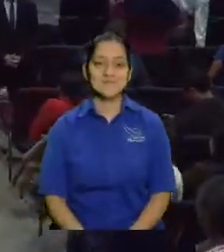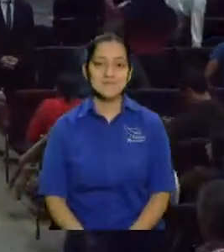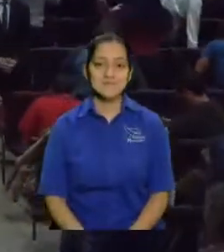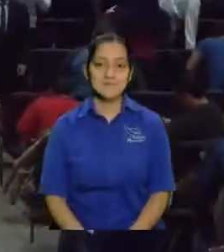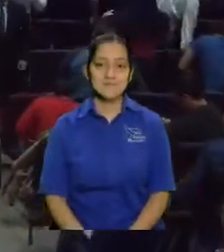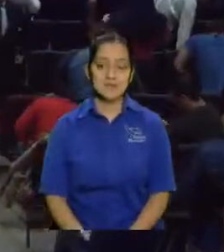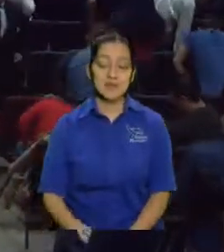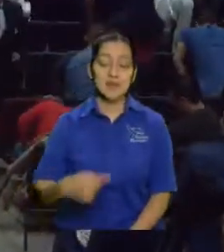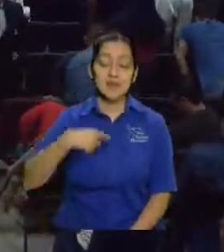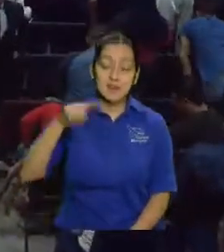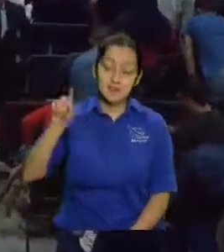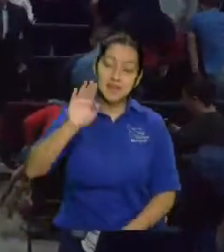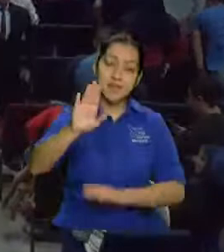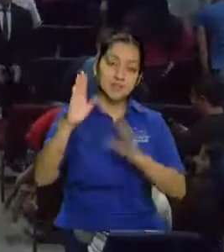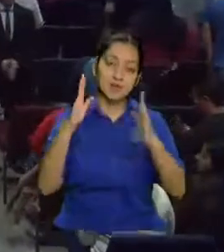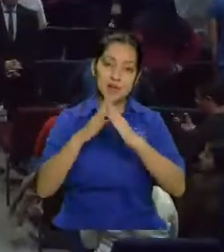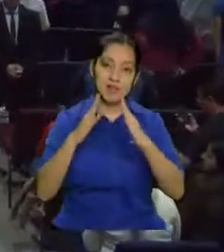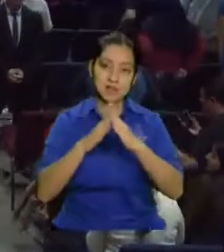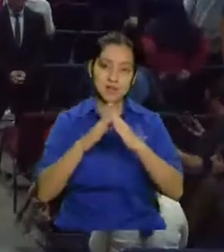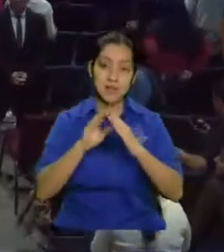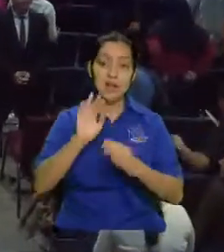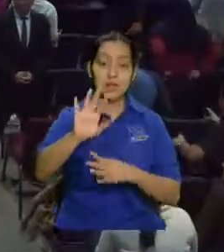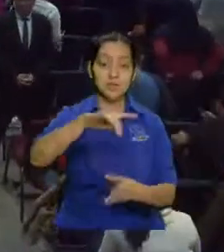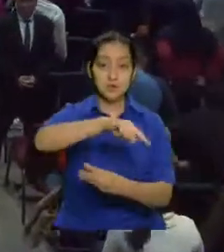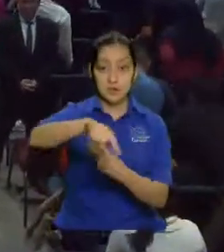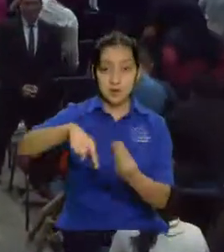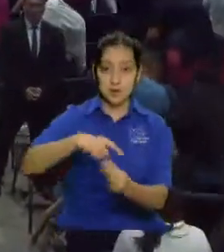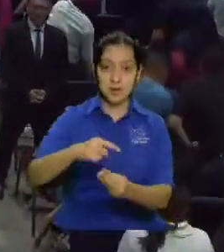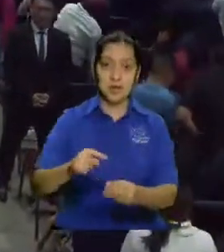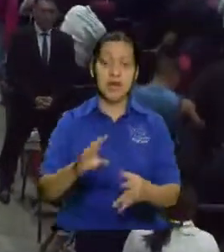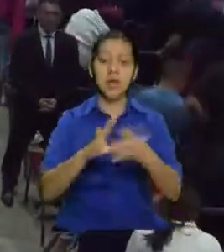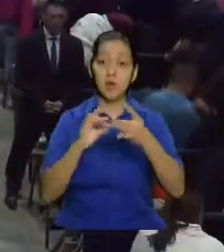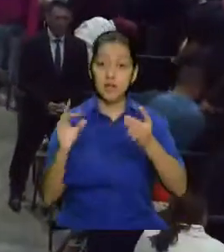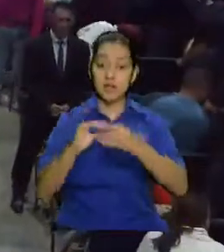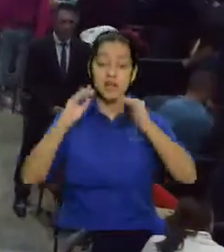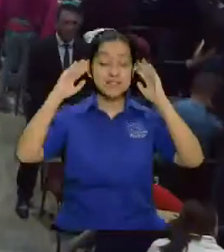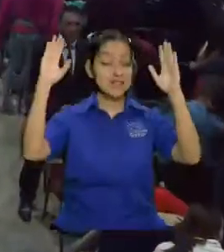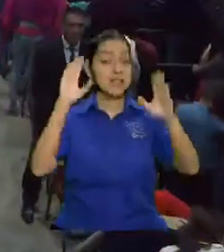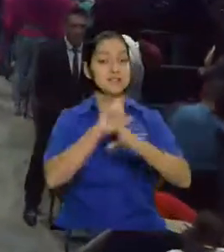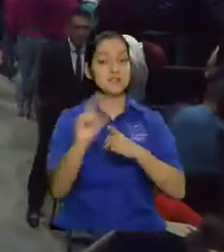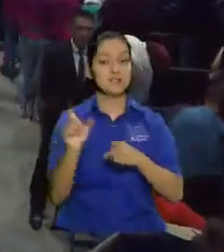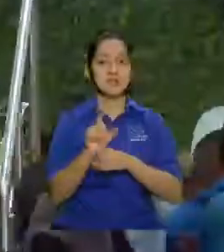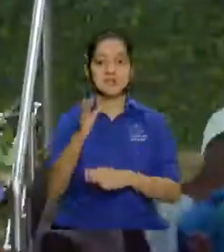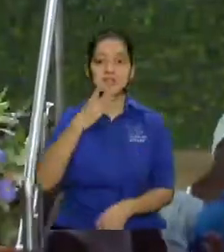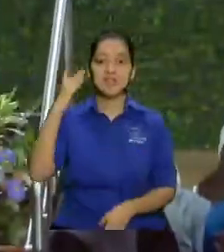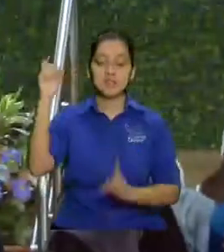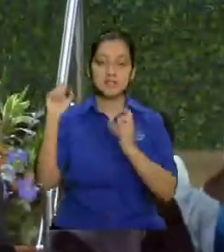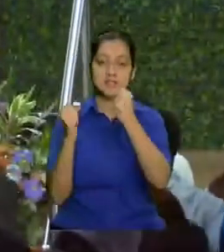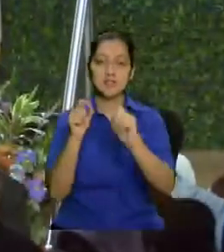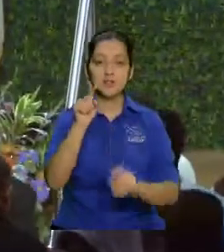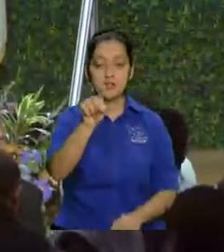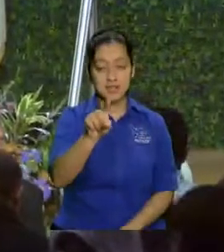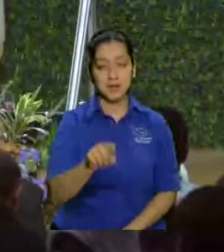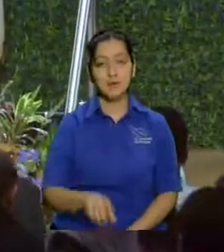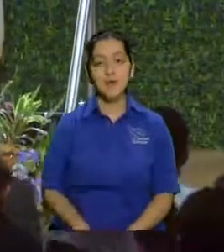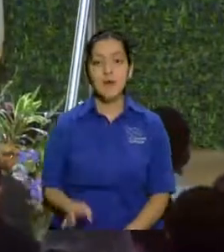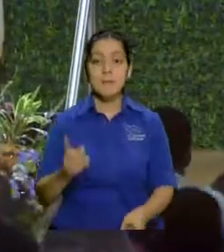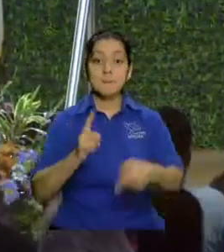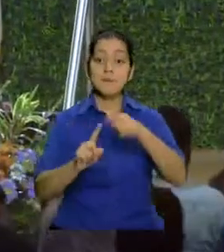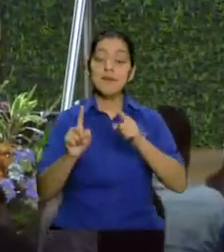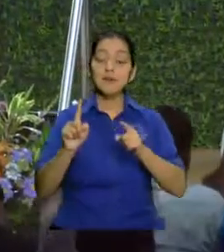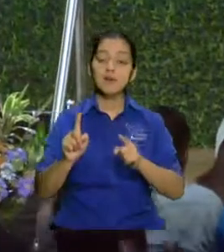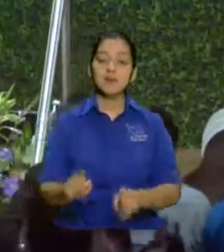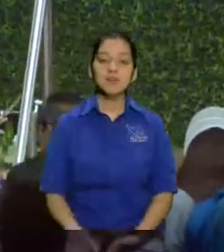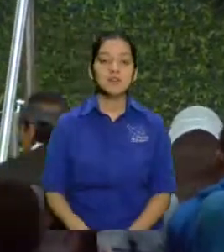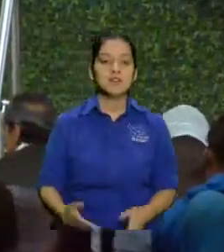ve a tu casa a los tuyos cuéntale las grandes cosas que Dios ha hecho contigo pero te estoy dando